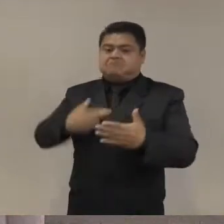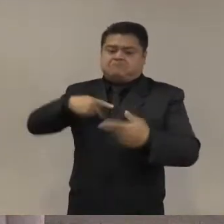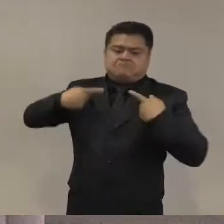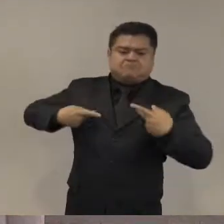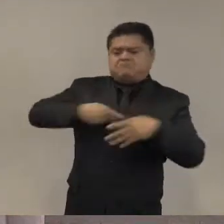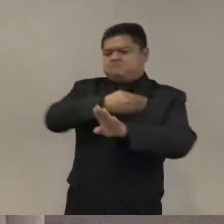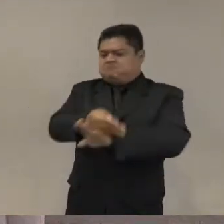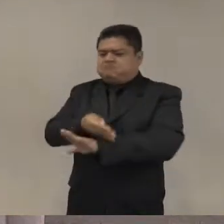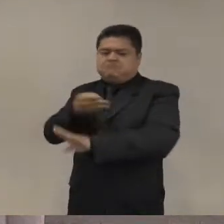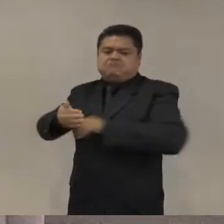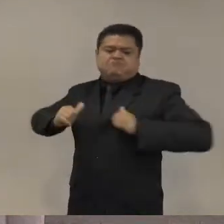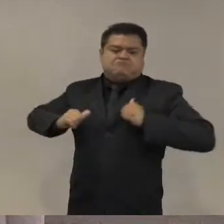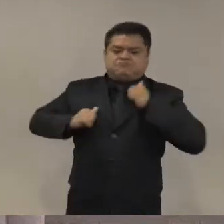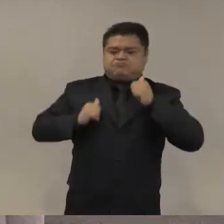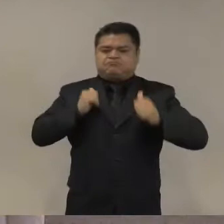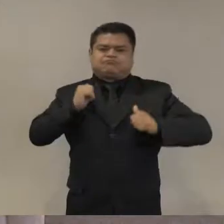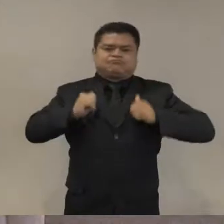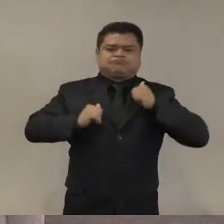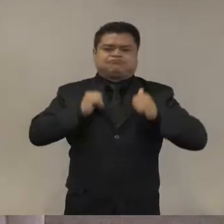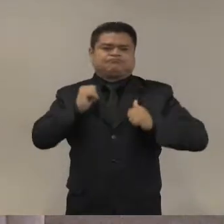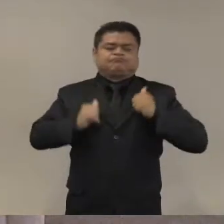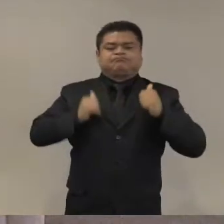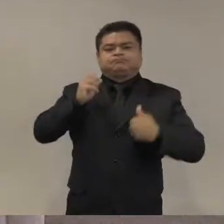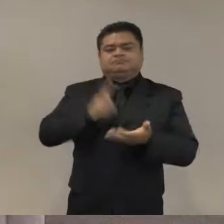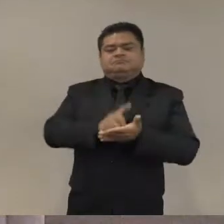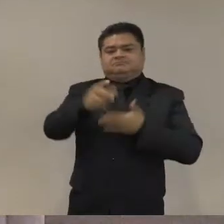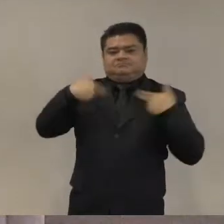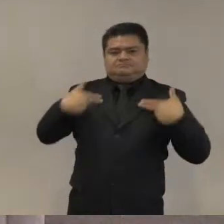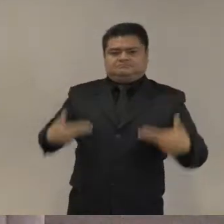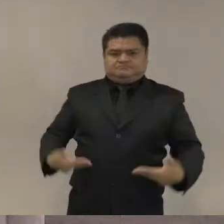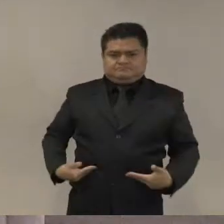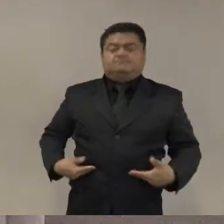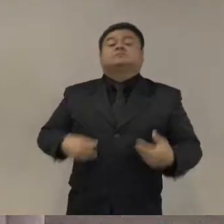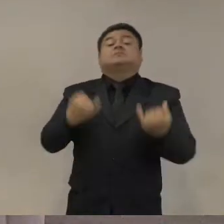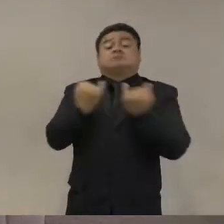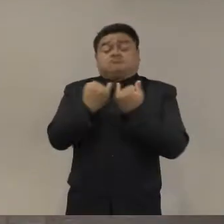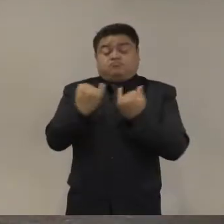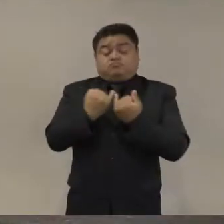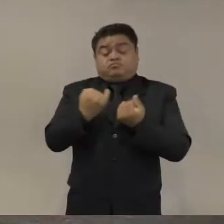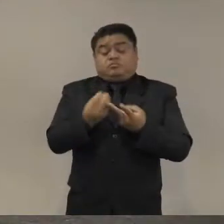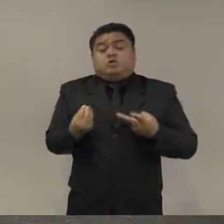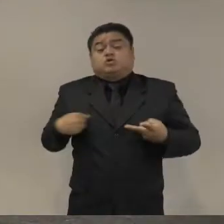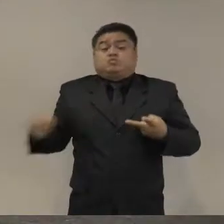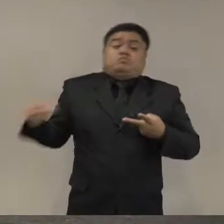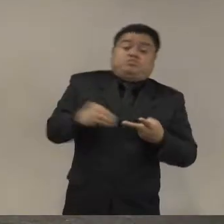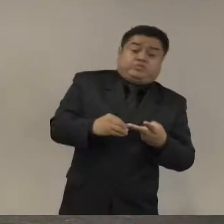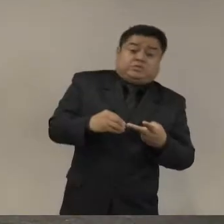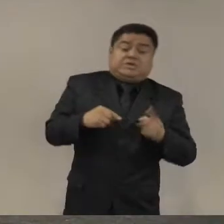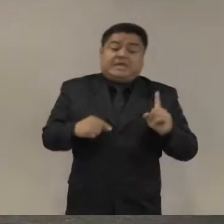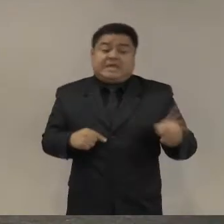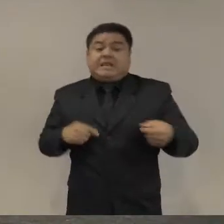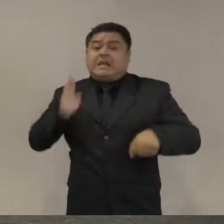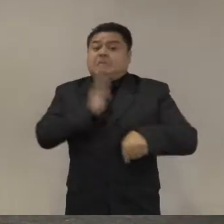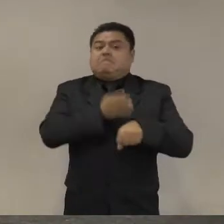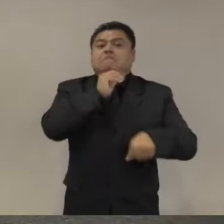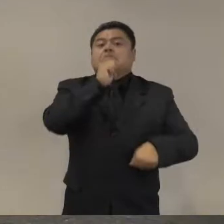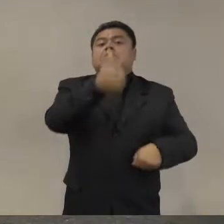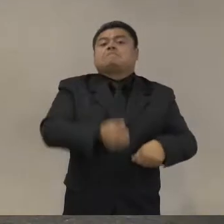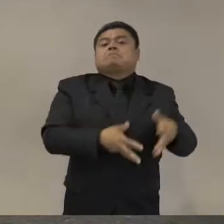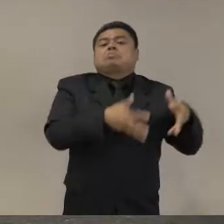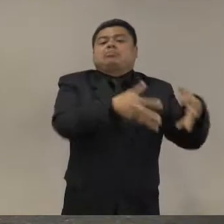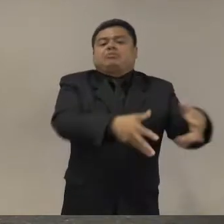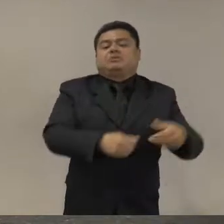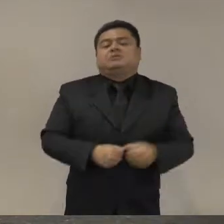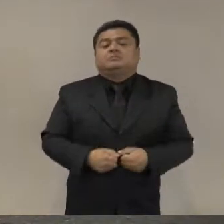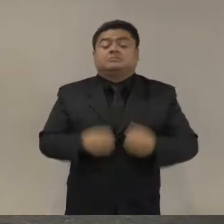humanos y yo agregaría a ese riesgo un alto riesgo de impunidad los controles civiles todavía son muy débiles al menos en el